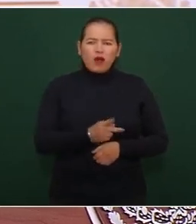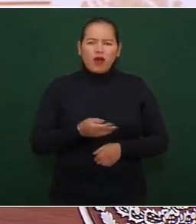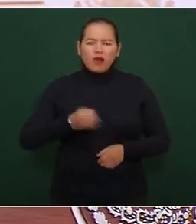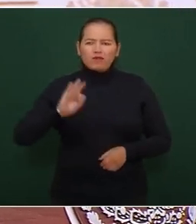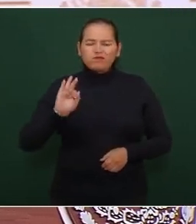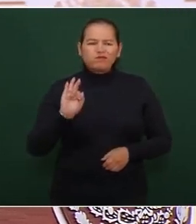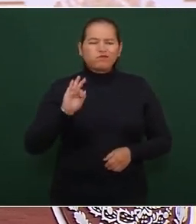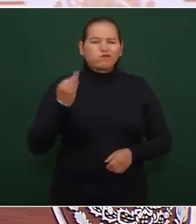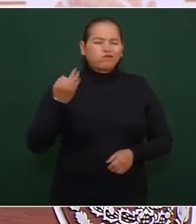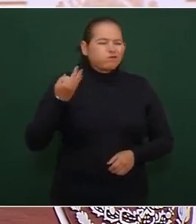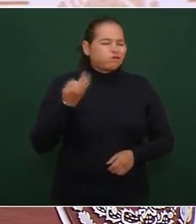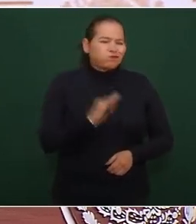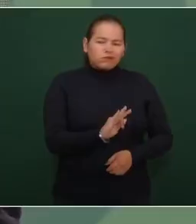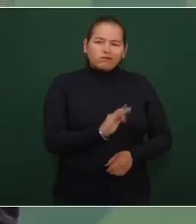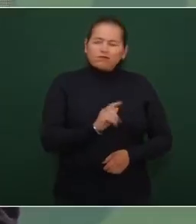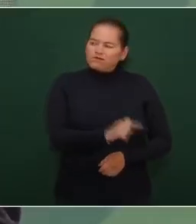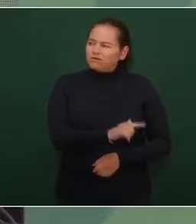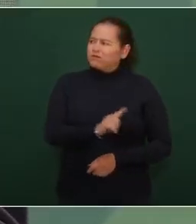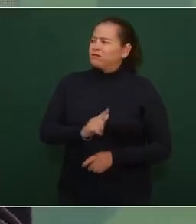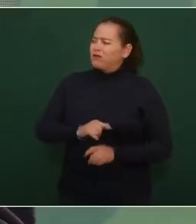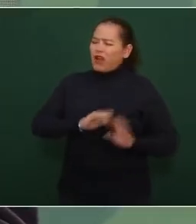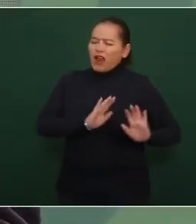saber nada del pueblo